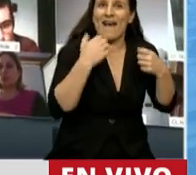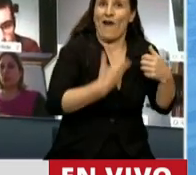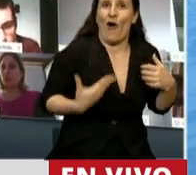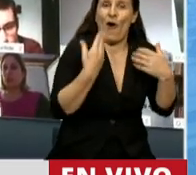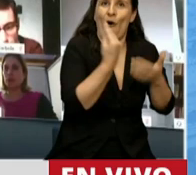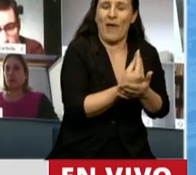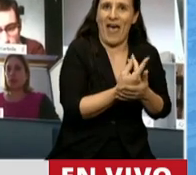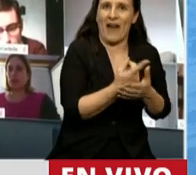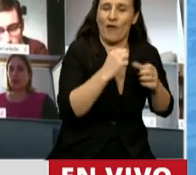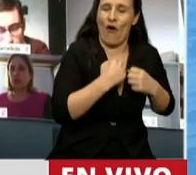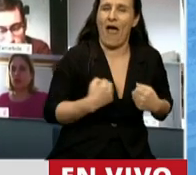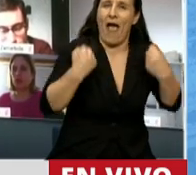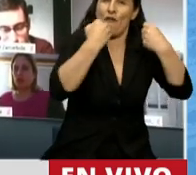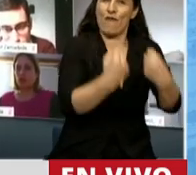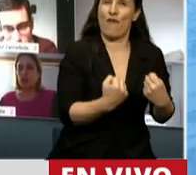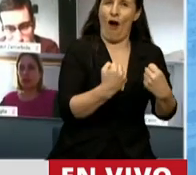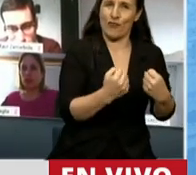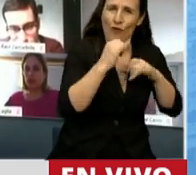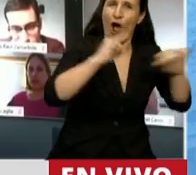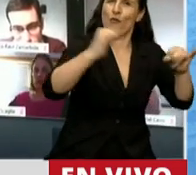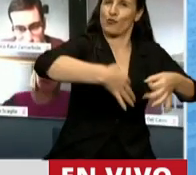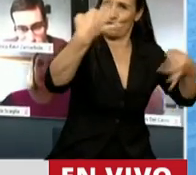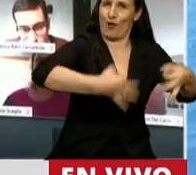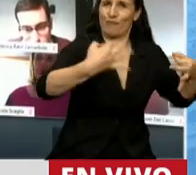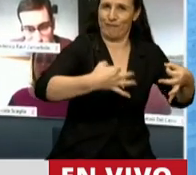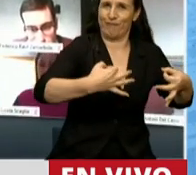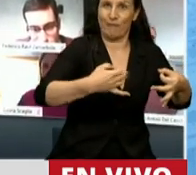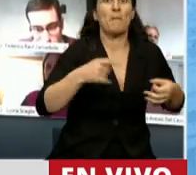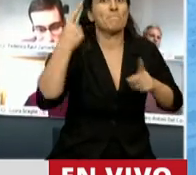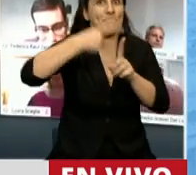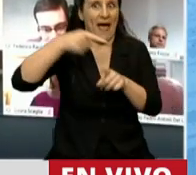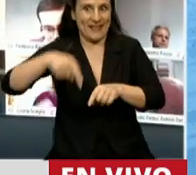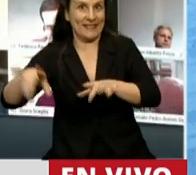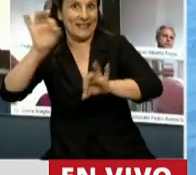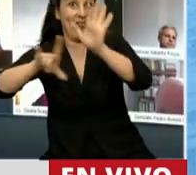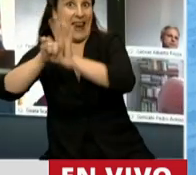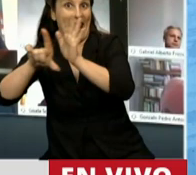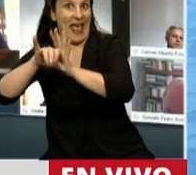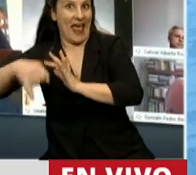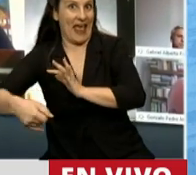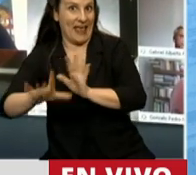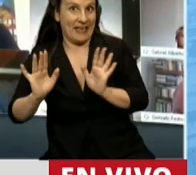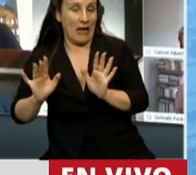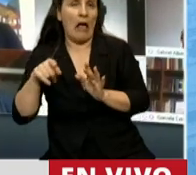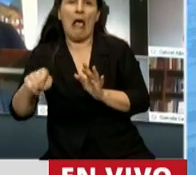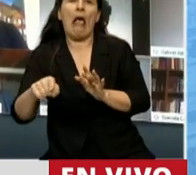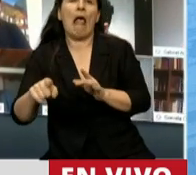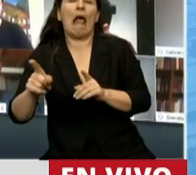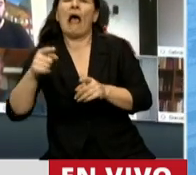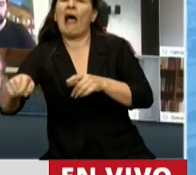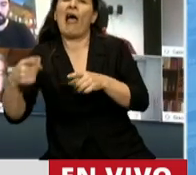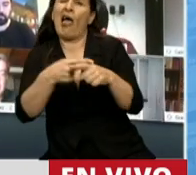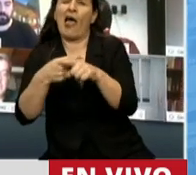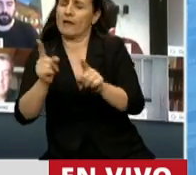inteligente del gobierno, con la resolución que vamos a dar en esta ley, y que no vale que la bajemos al barro en la